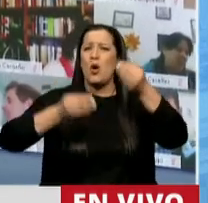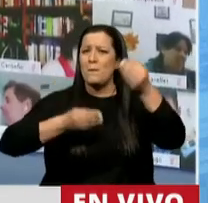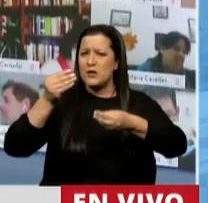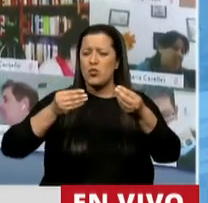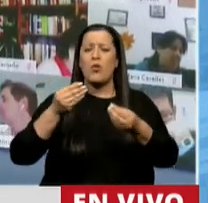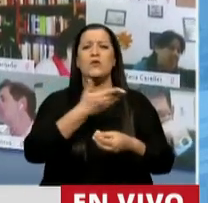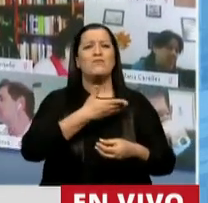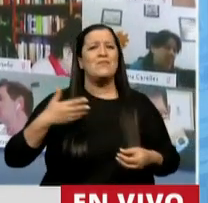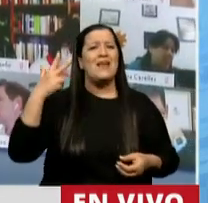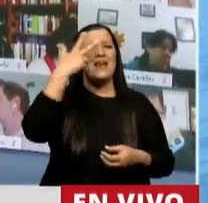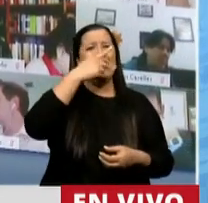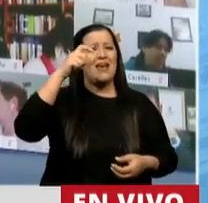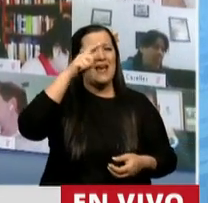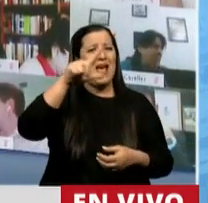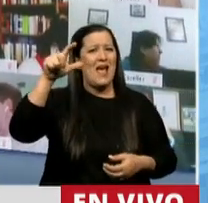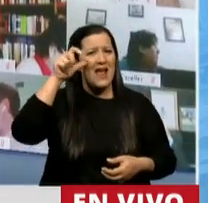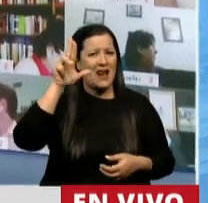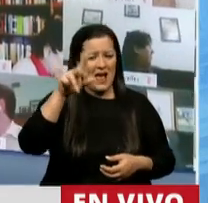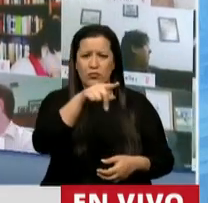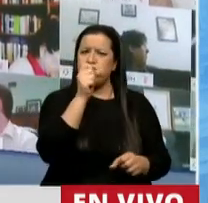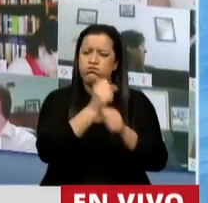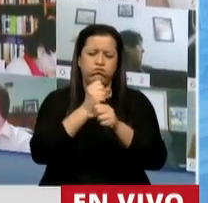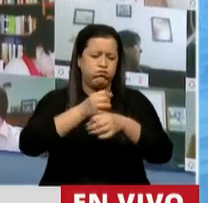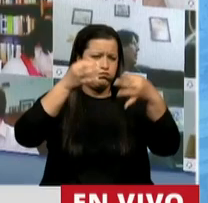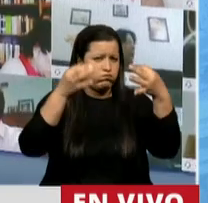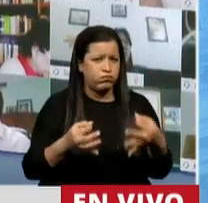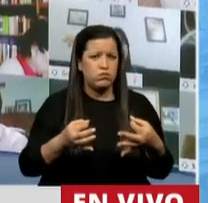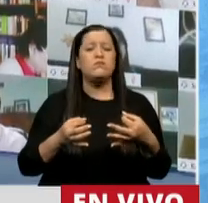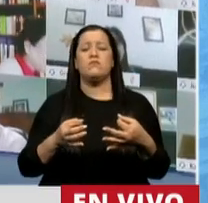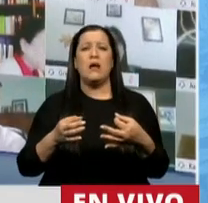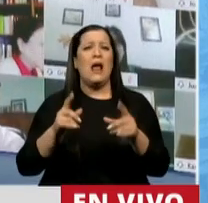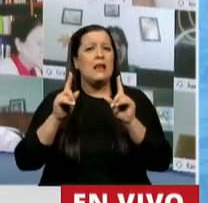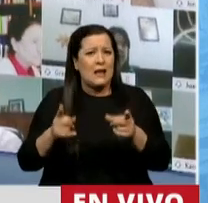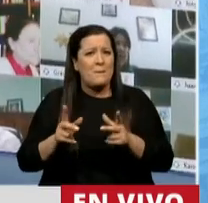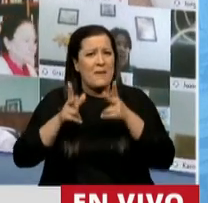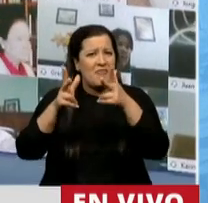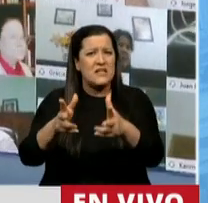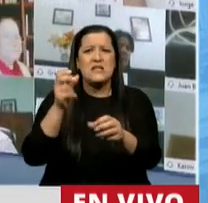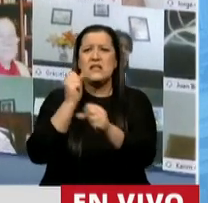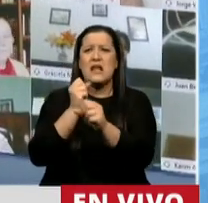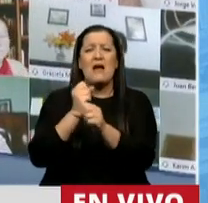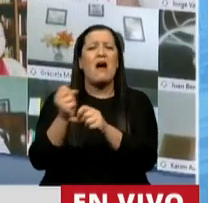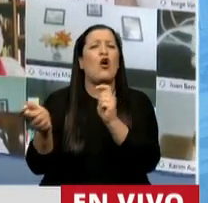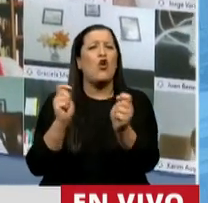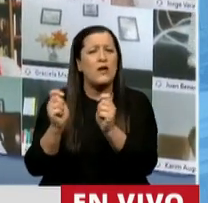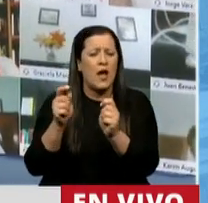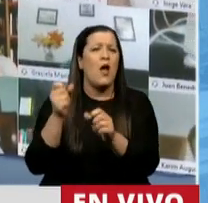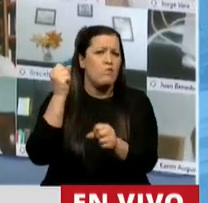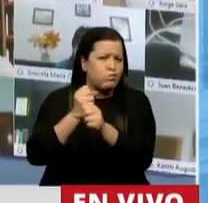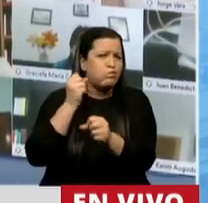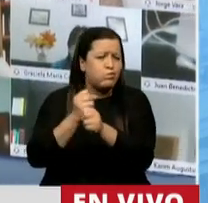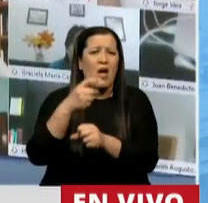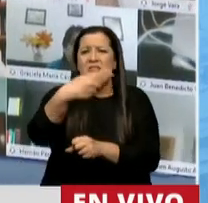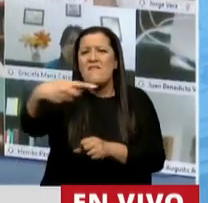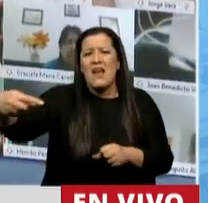el diputado Carlos Heller y creo que también para destacar en el trabajo que realizaron los